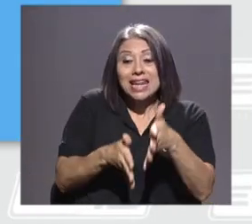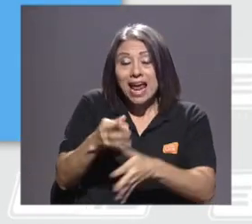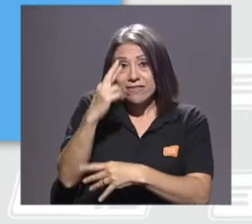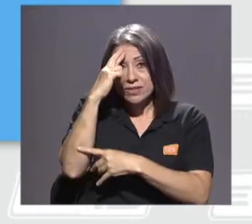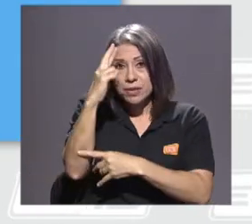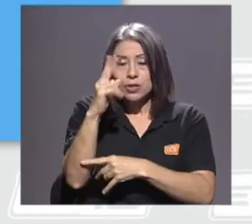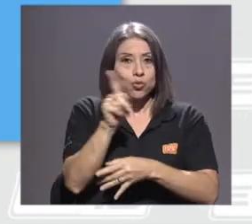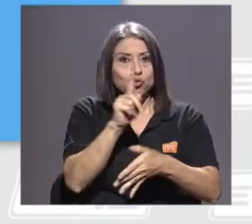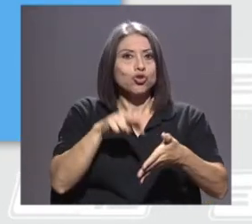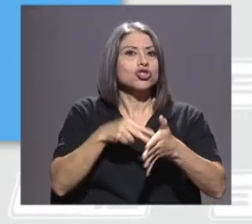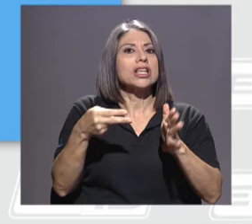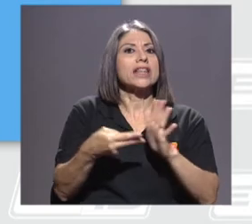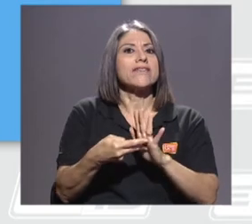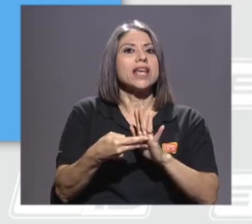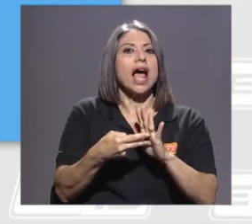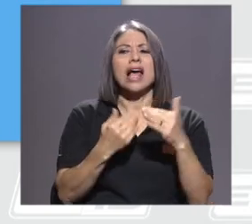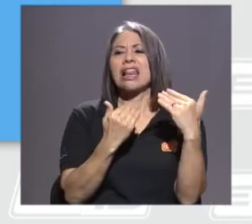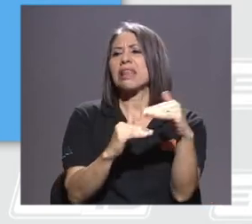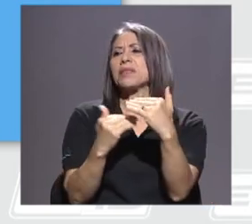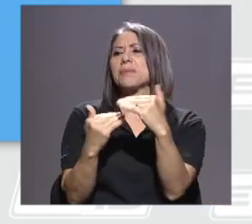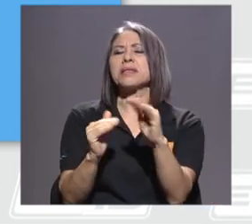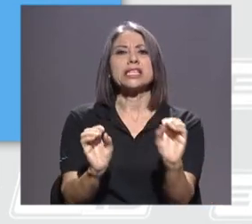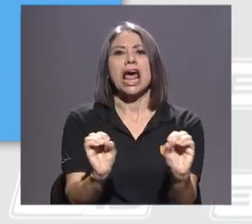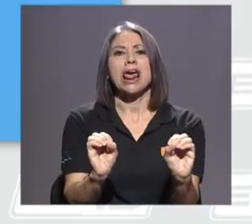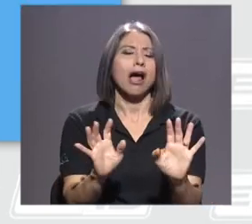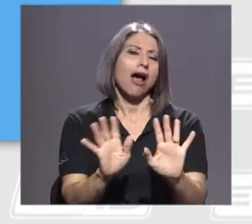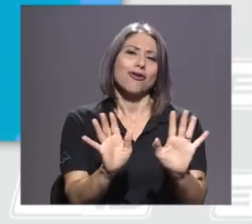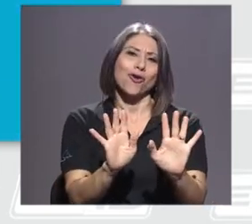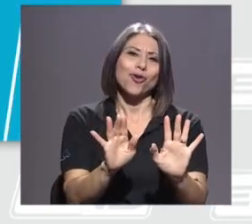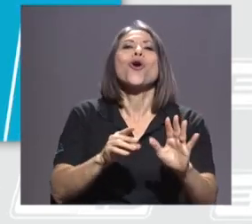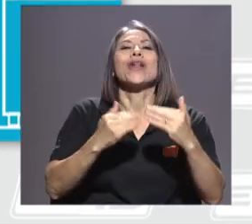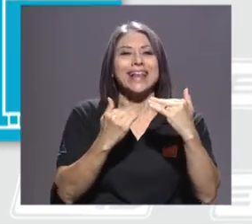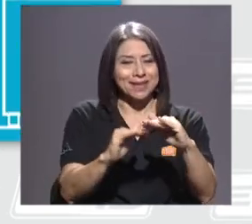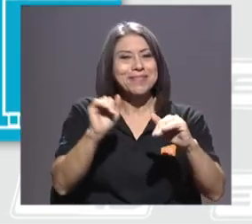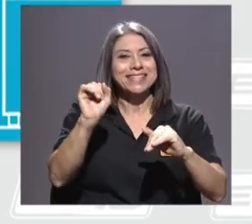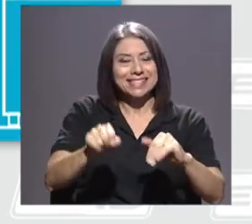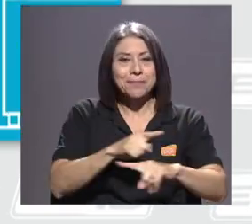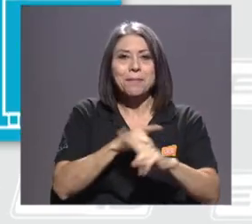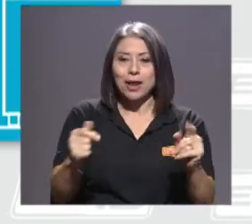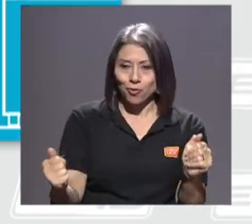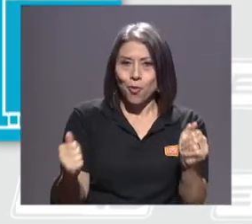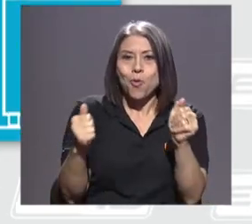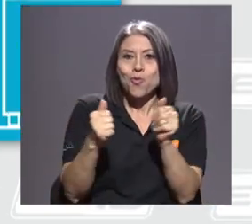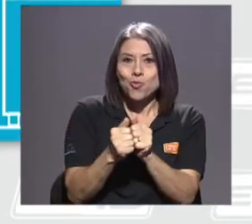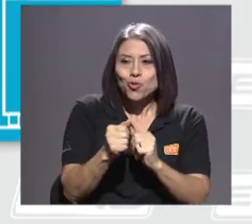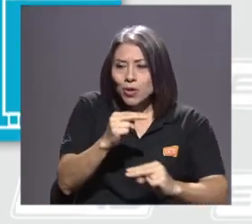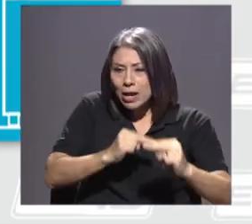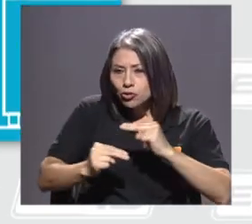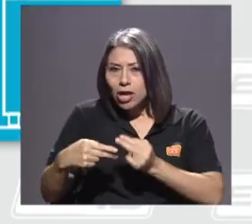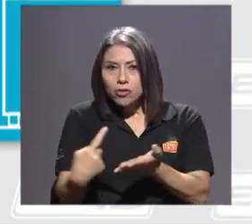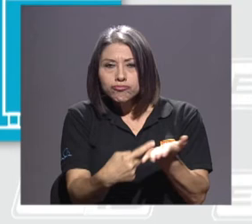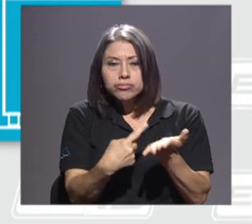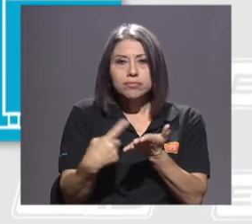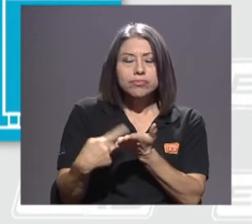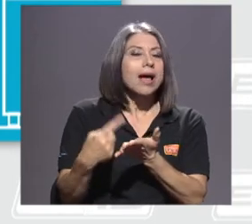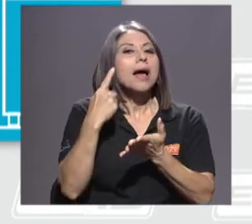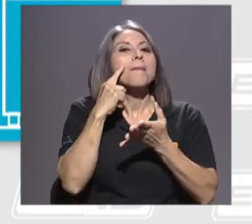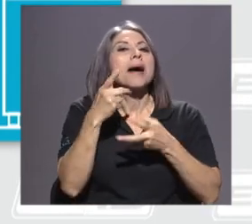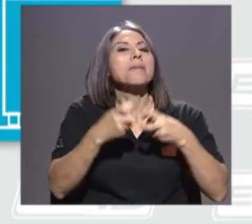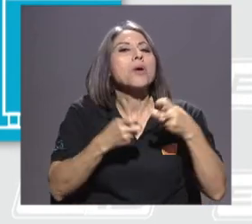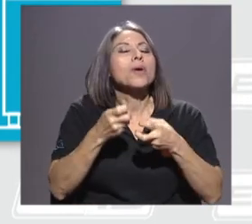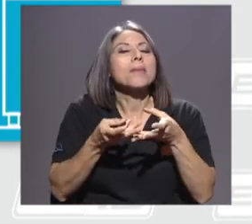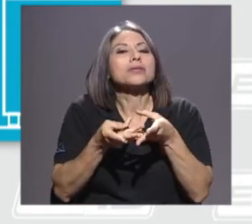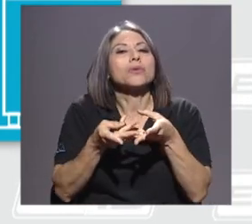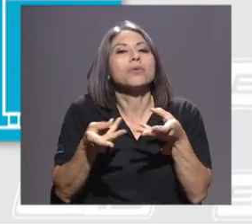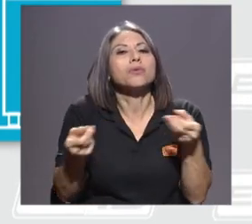no significa no poner límites, sino construirlos en conjunto y de forma negociada, con el fin de resolver conflictos de